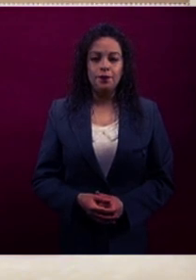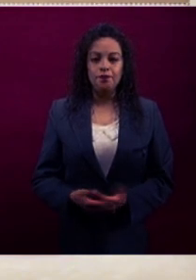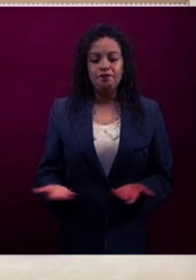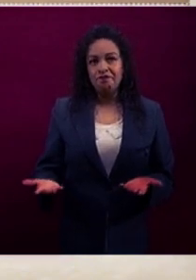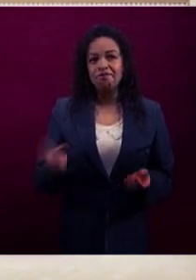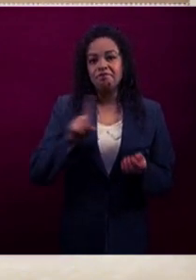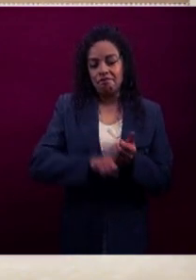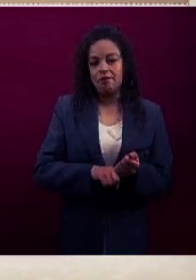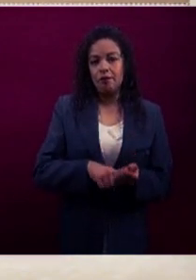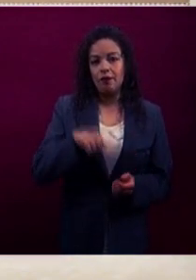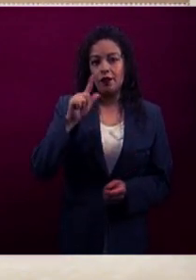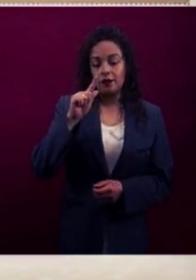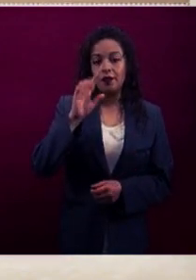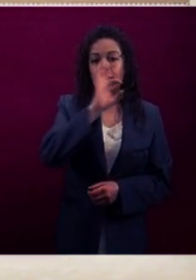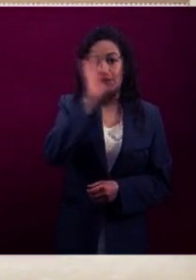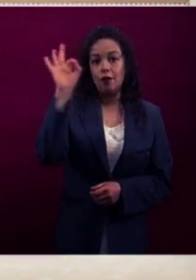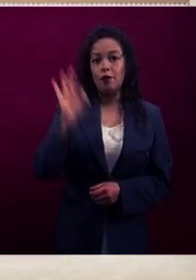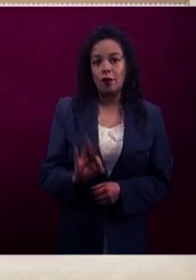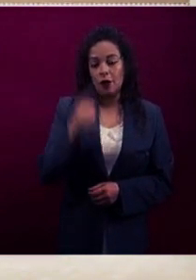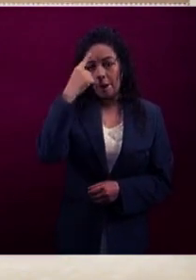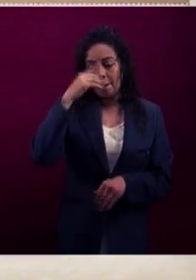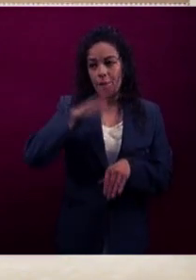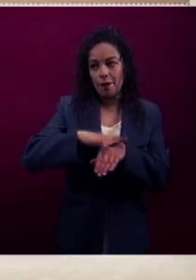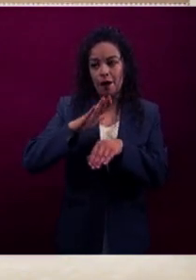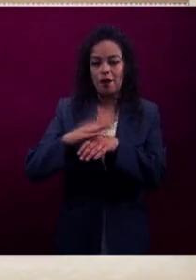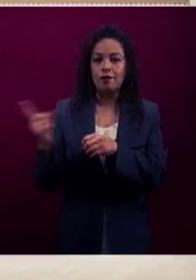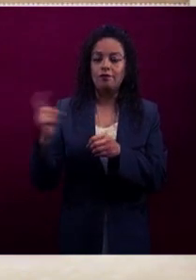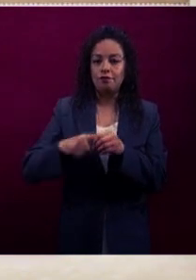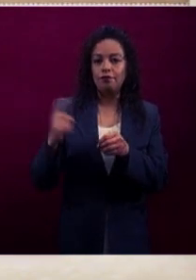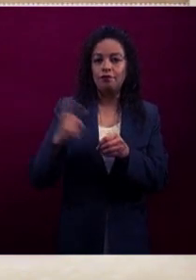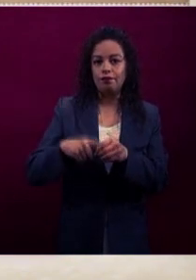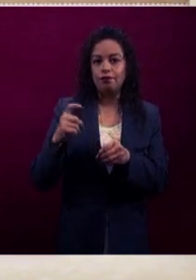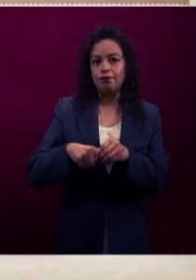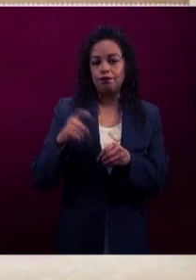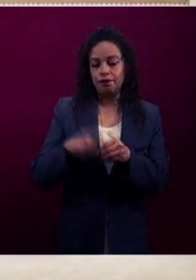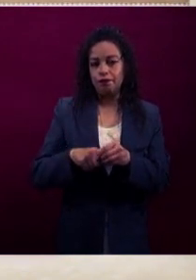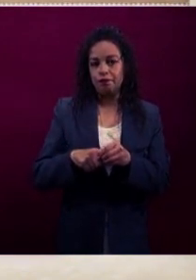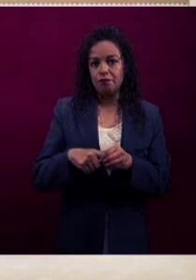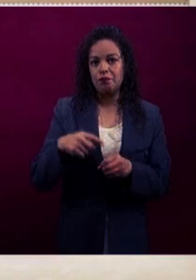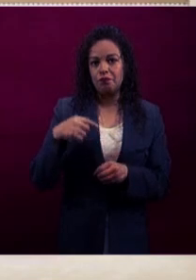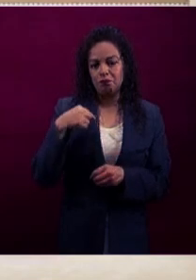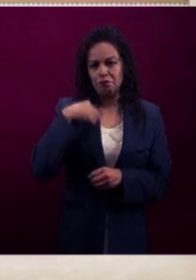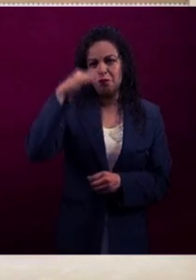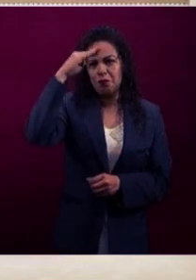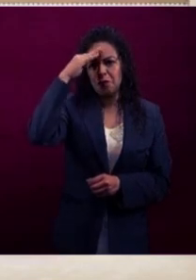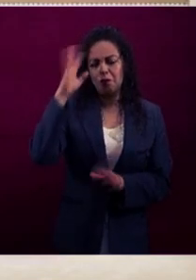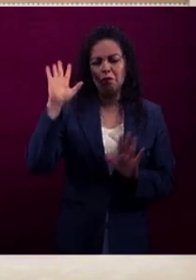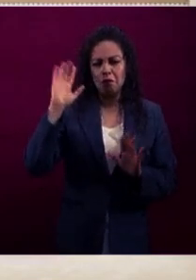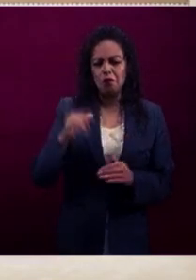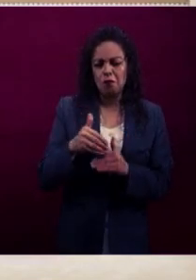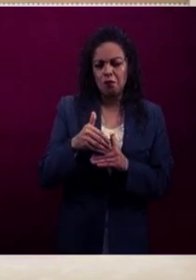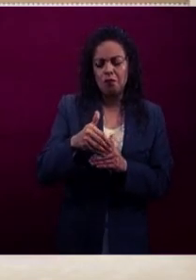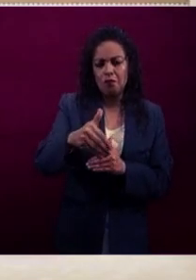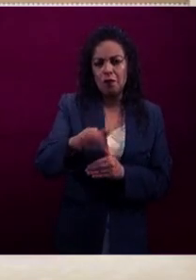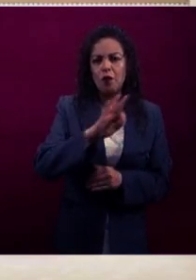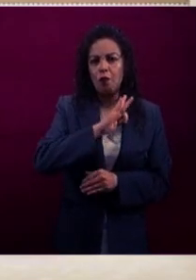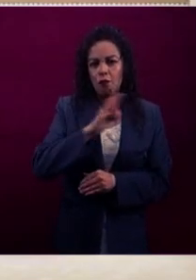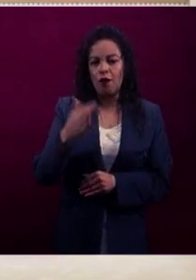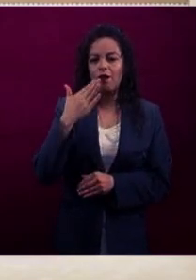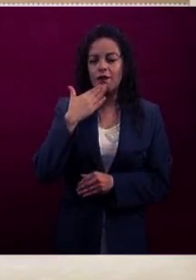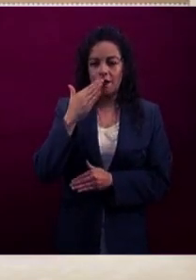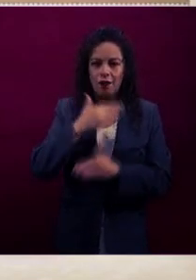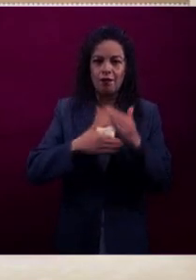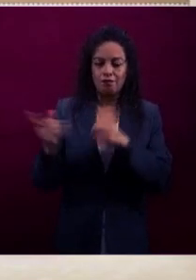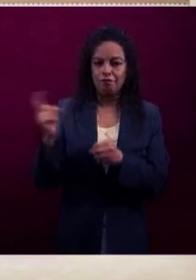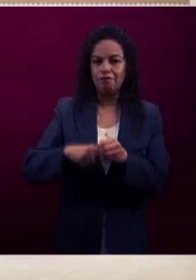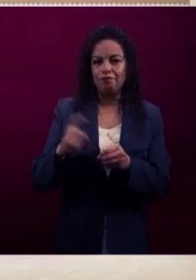un 70% por reclutar, que consideramos lo vamos a obtener sin mayor problema. La cantidad de hombres y también